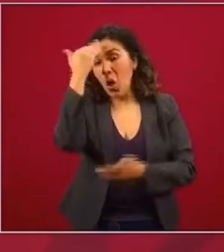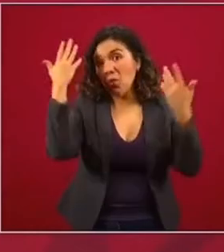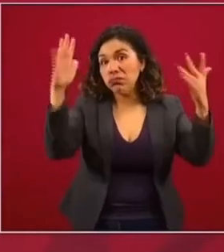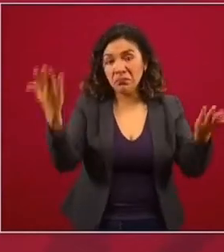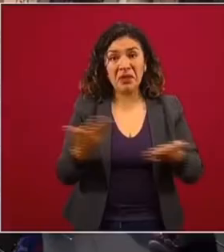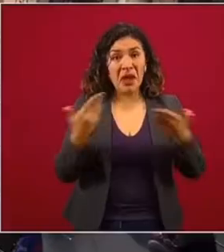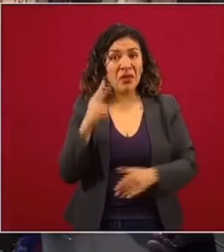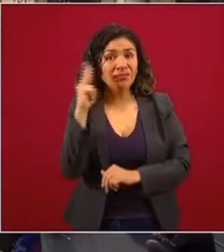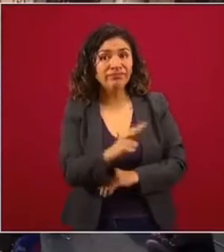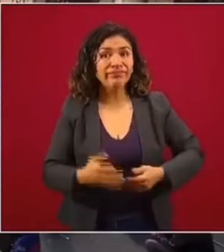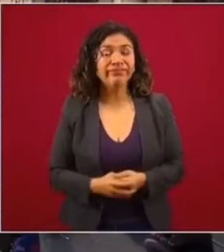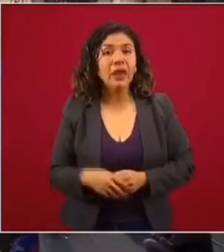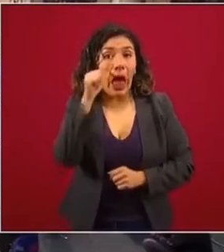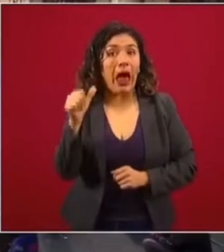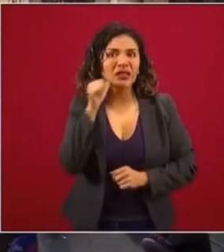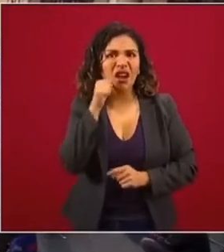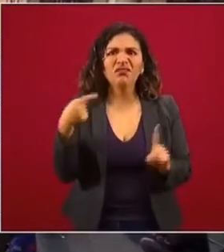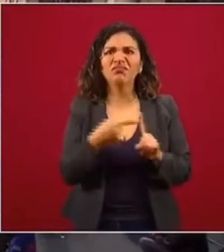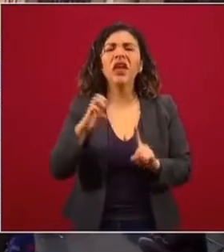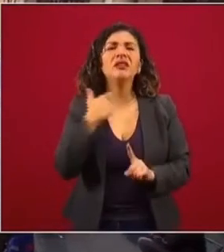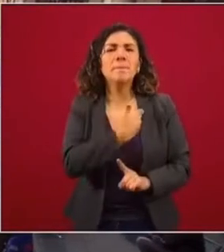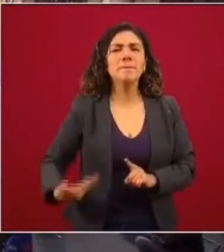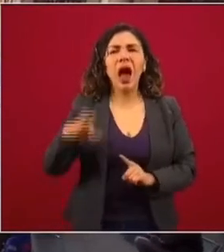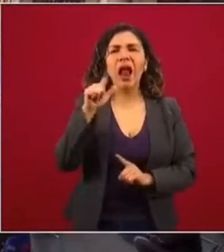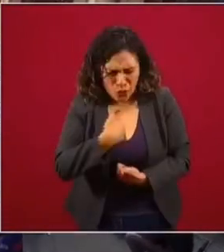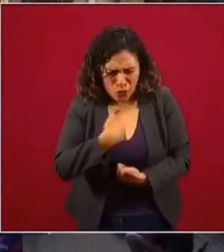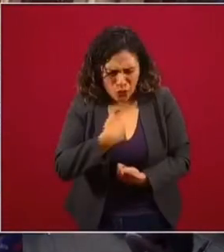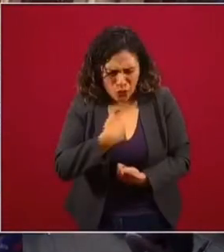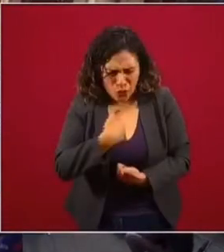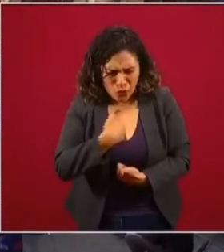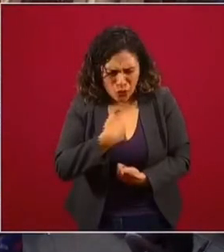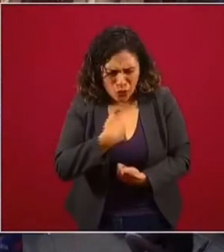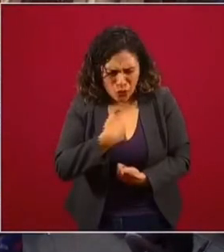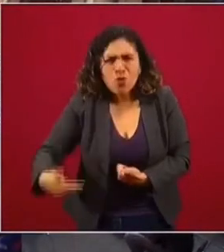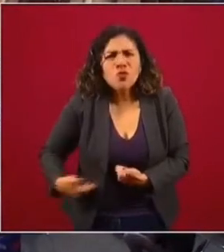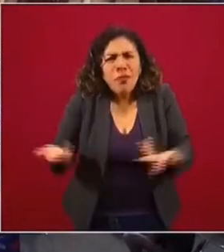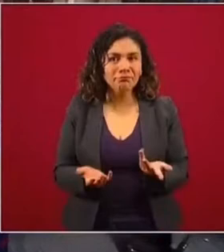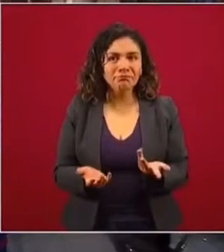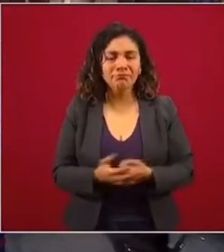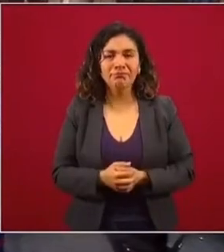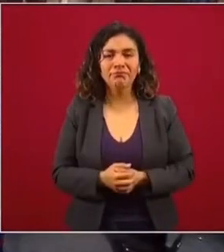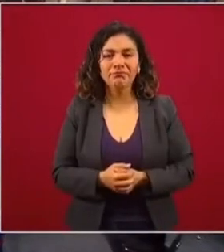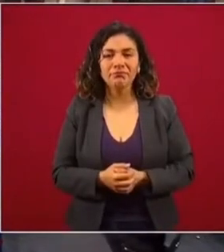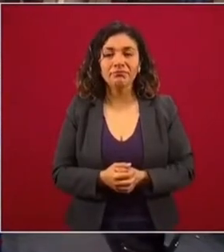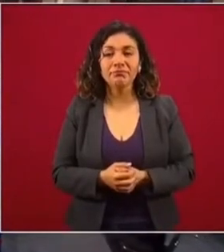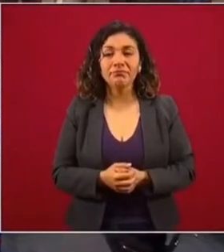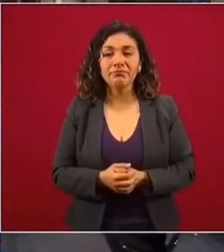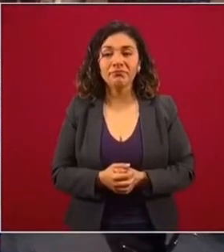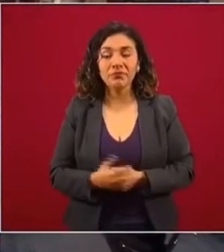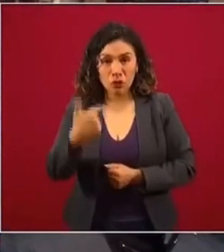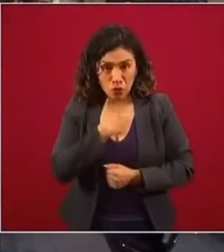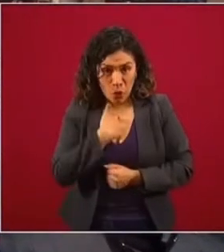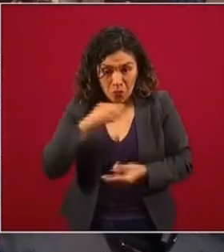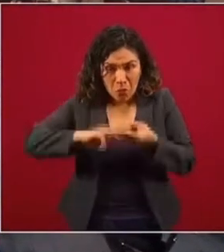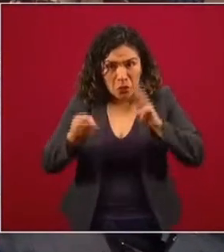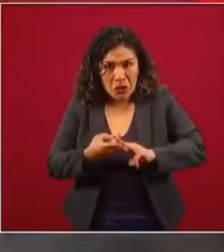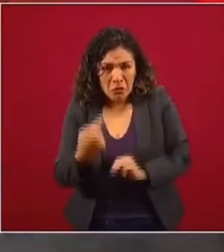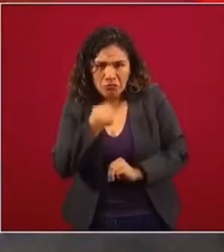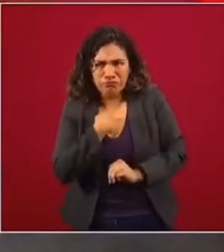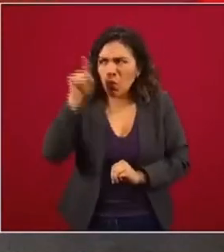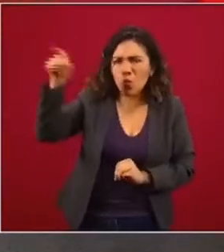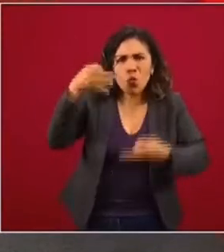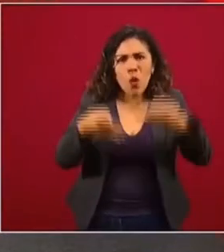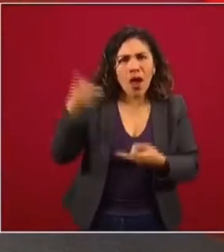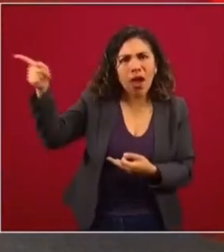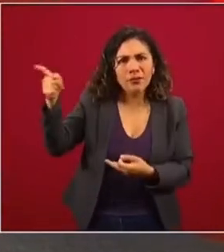Y miren, ayer se enojó el expresidente Caderón conmigo, yo qué culpa tengo, si no es conmigo, es con el